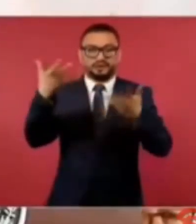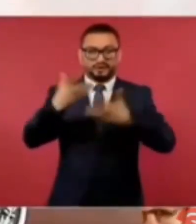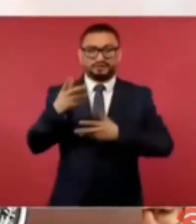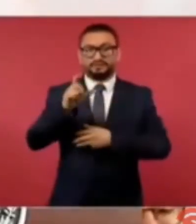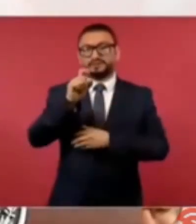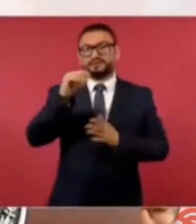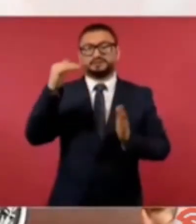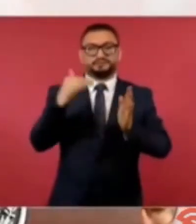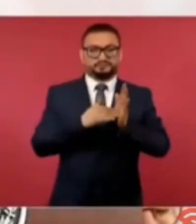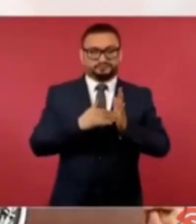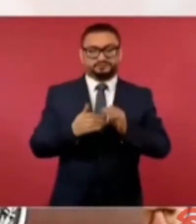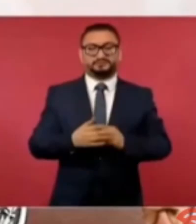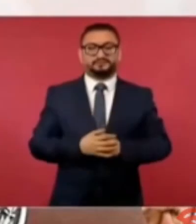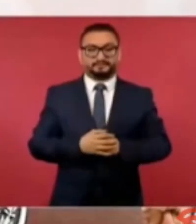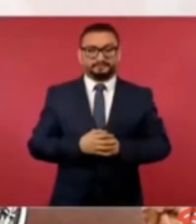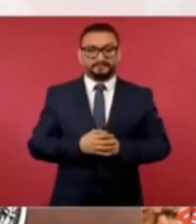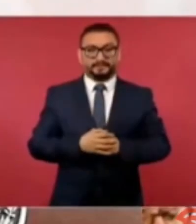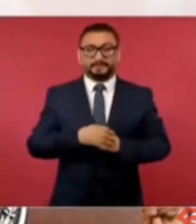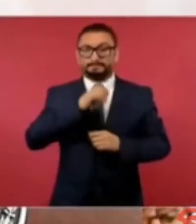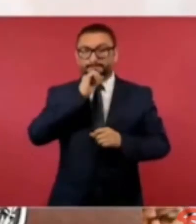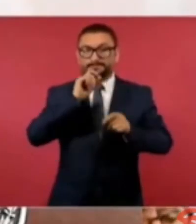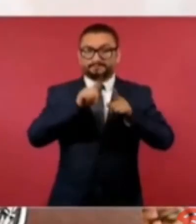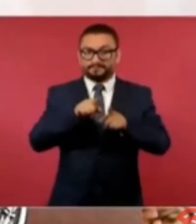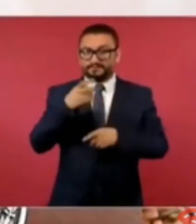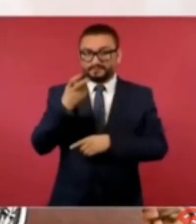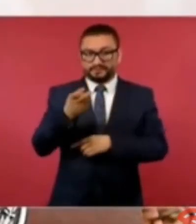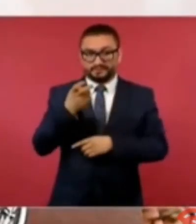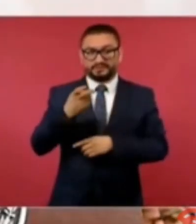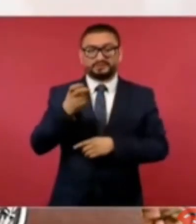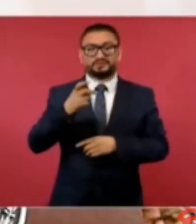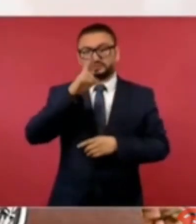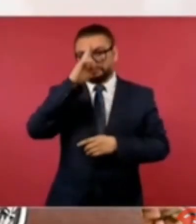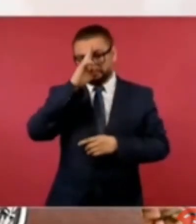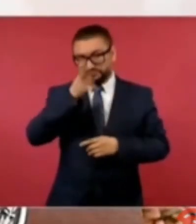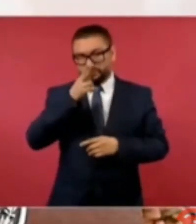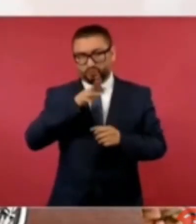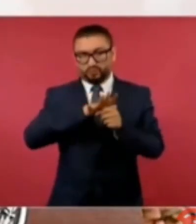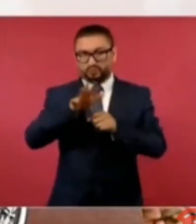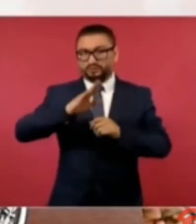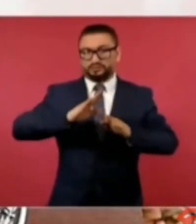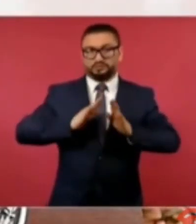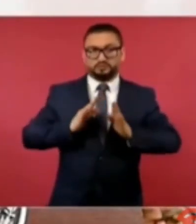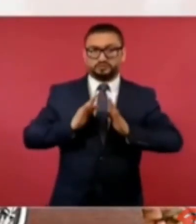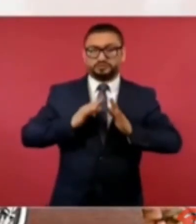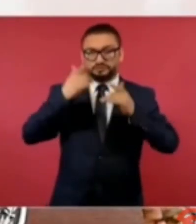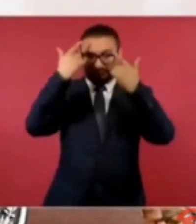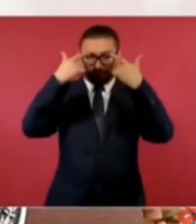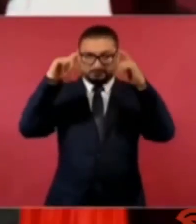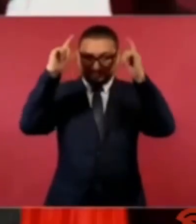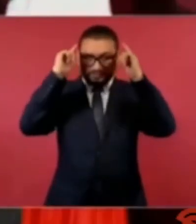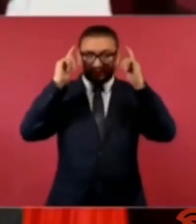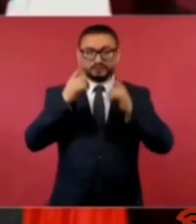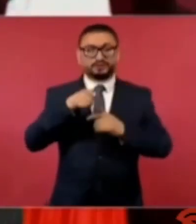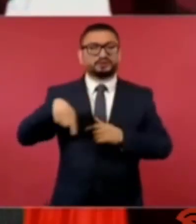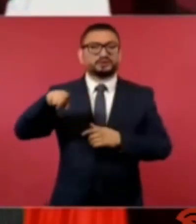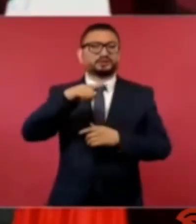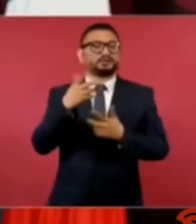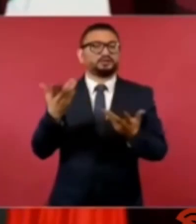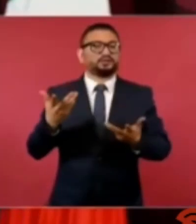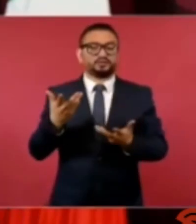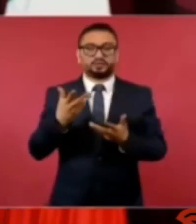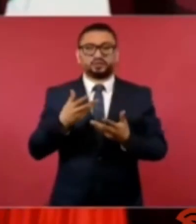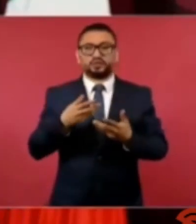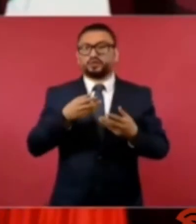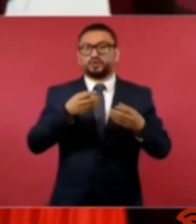al mismo tiempo la prohibición de que el ejército y la marina se